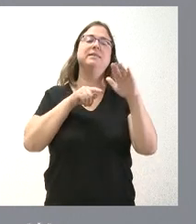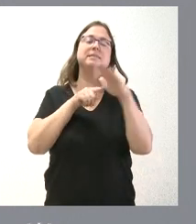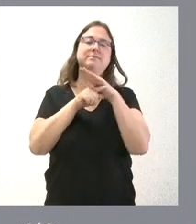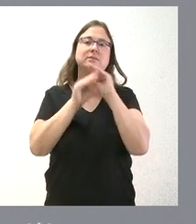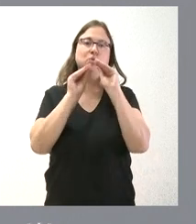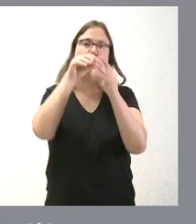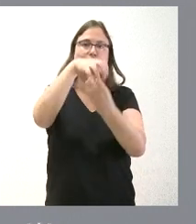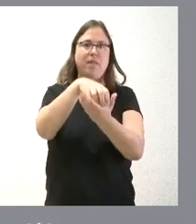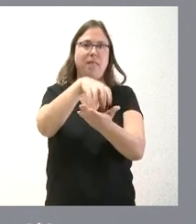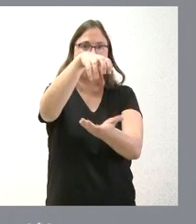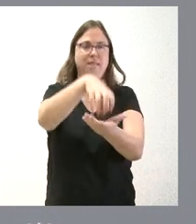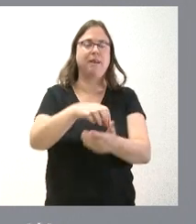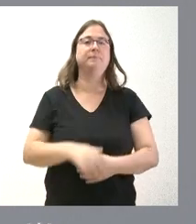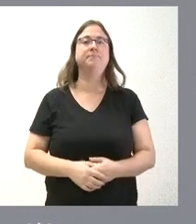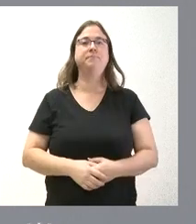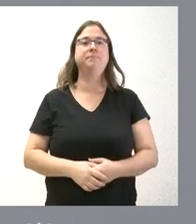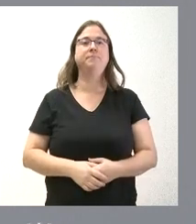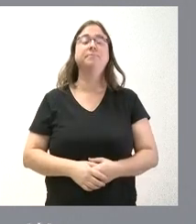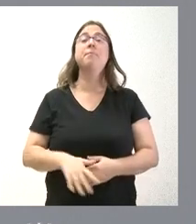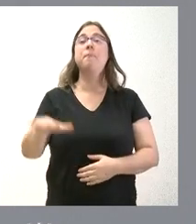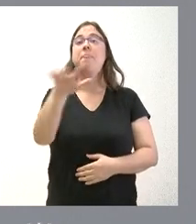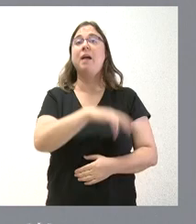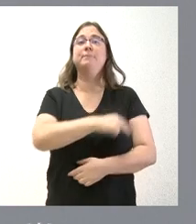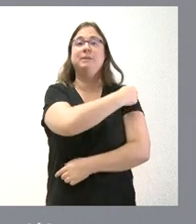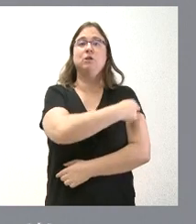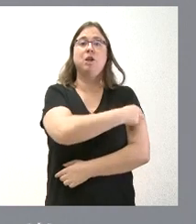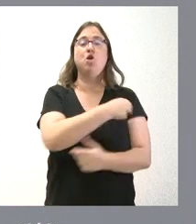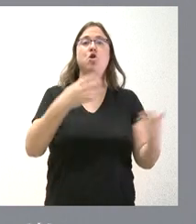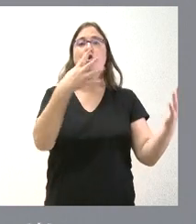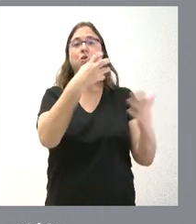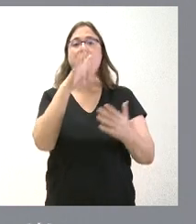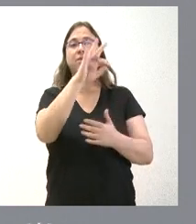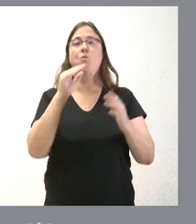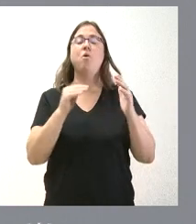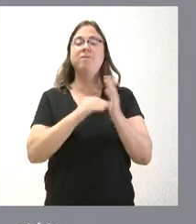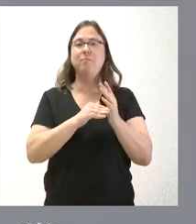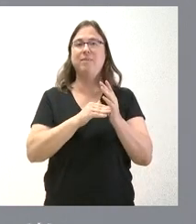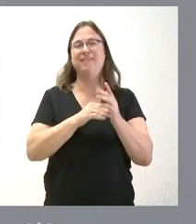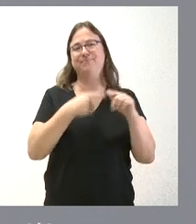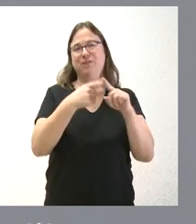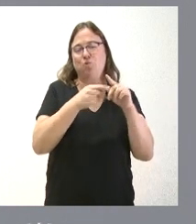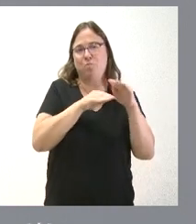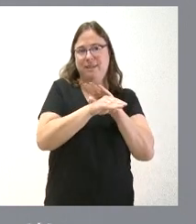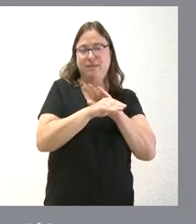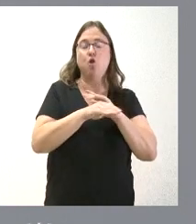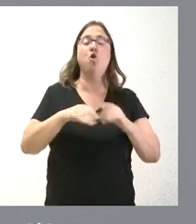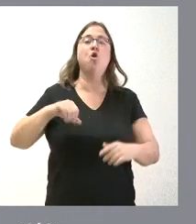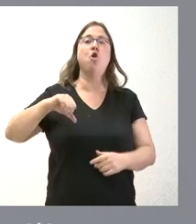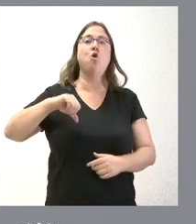En el ámbito de sanidad, 950.000 euros para suministros en los hospitales universitarios de Salamanca y Valladolid.